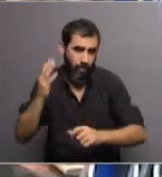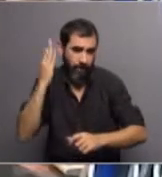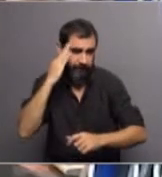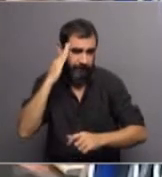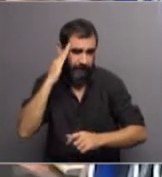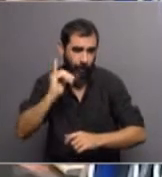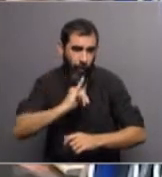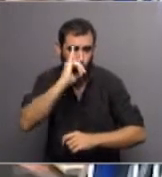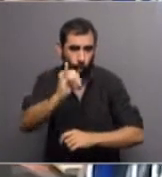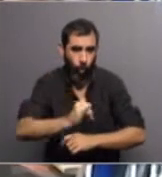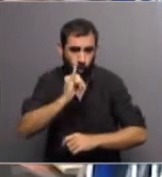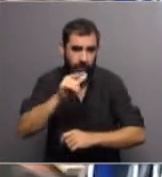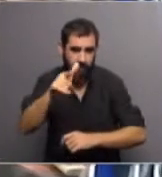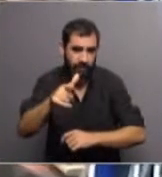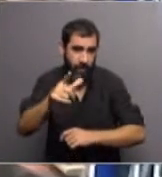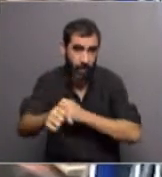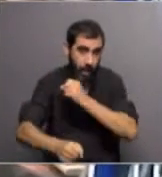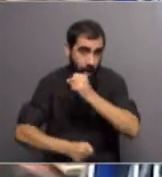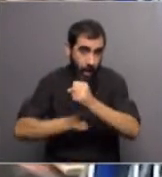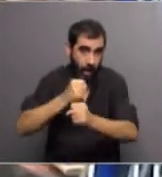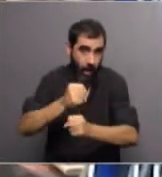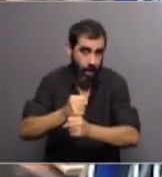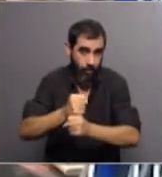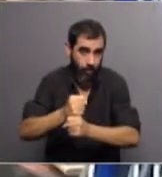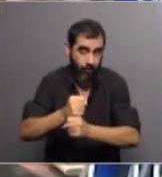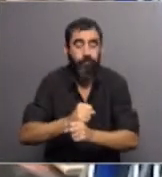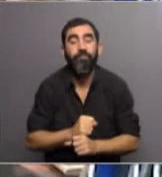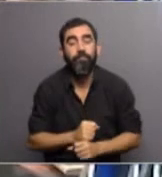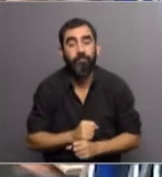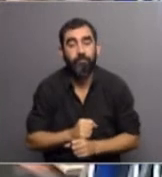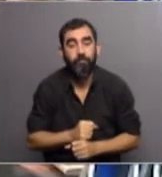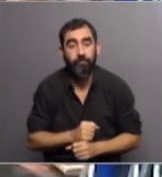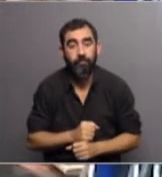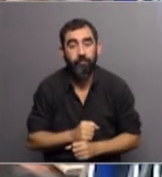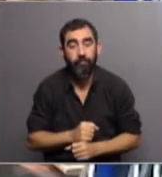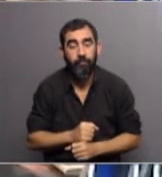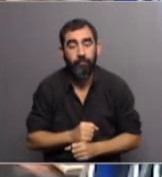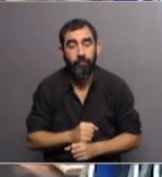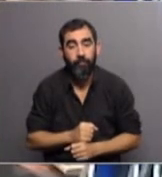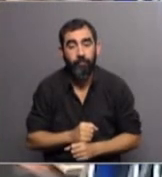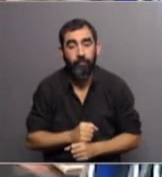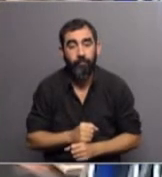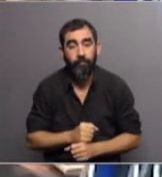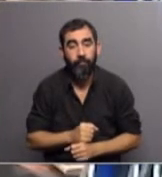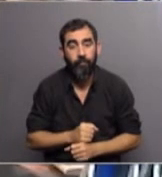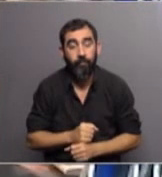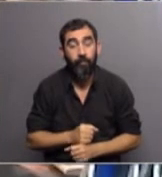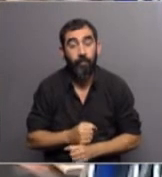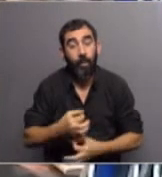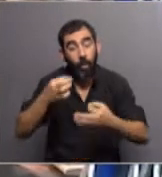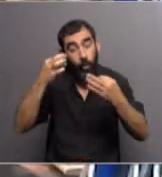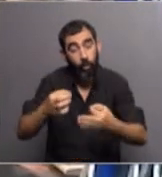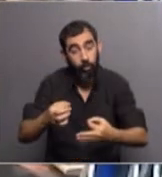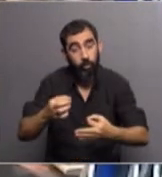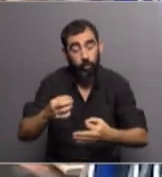noticia del año posiblemente que se accidentó